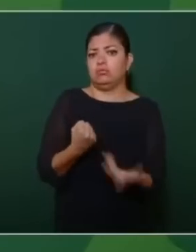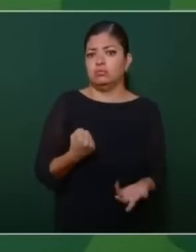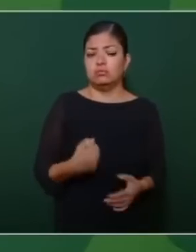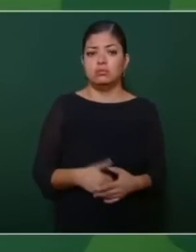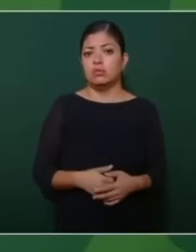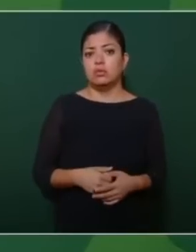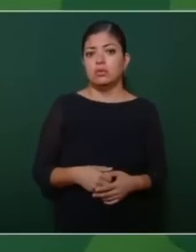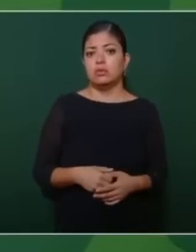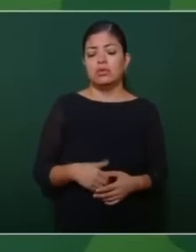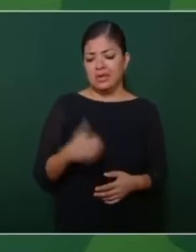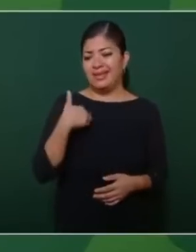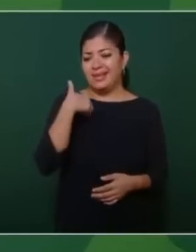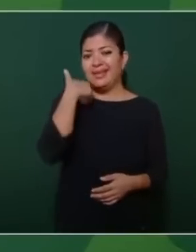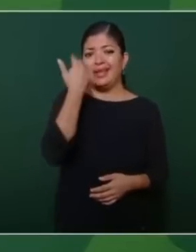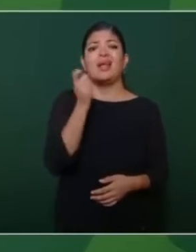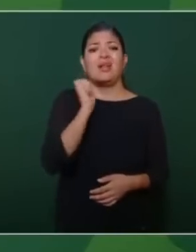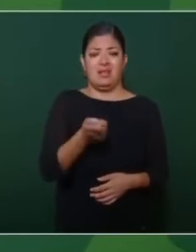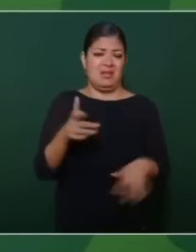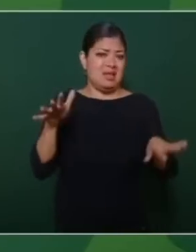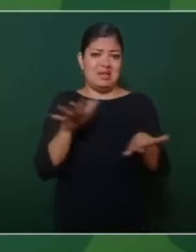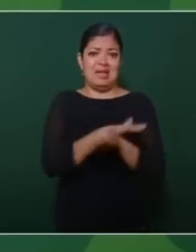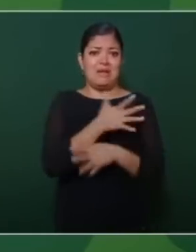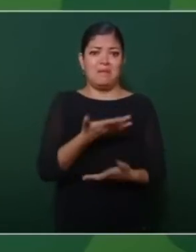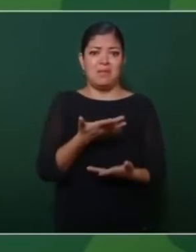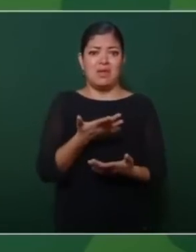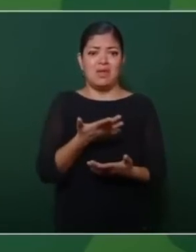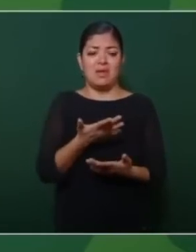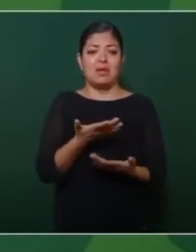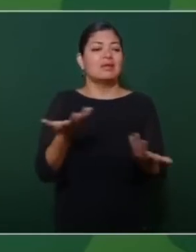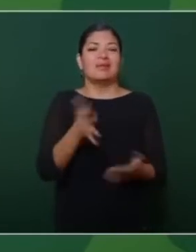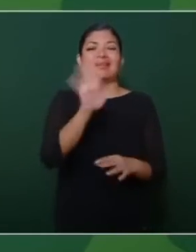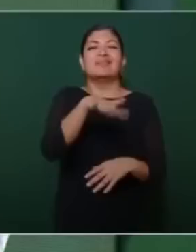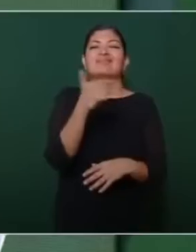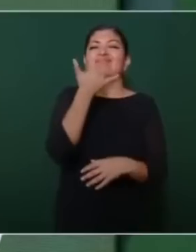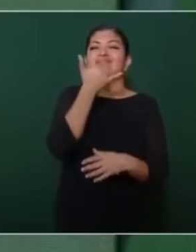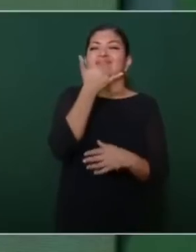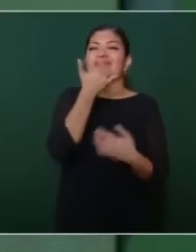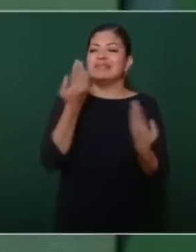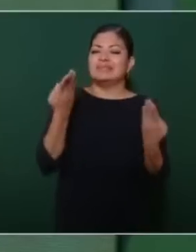tenemos que cambie del capítulo. Es más, que no se toque el tema.